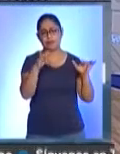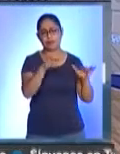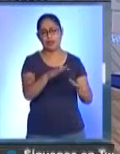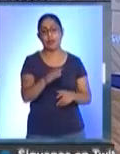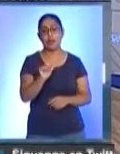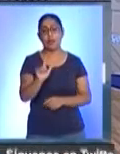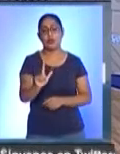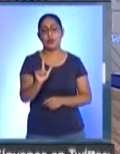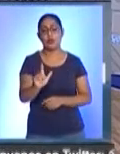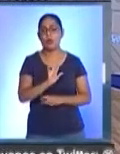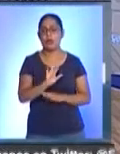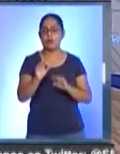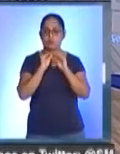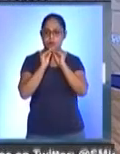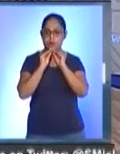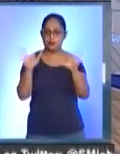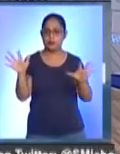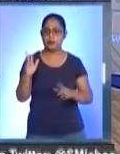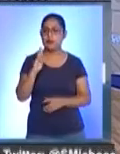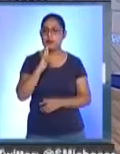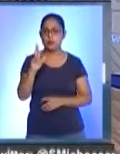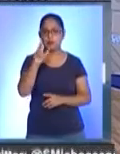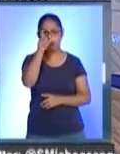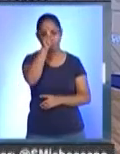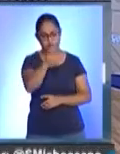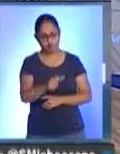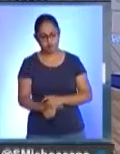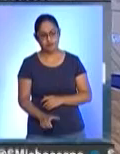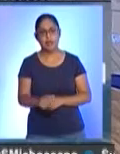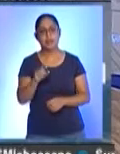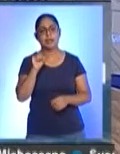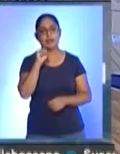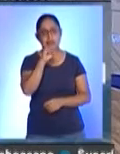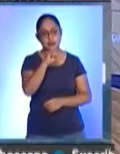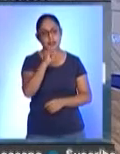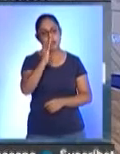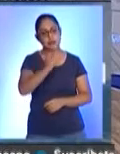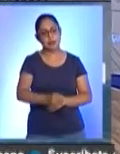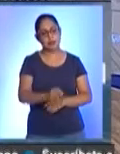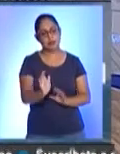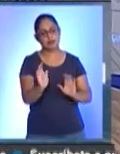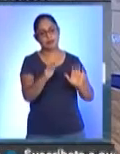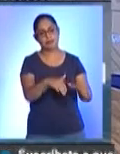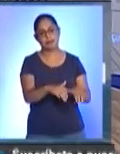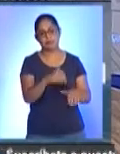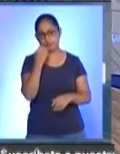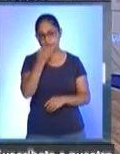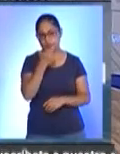lunes se dieron a conocer los resultados de quienes fueron admitidos para el nuevo ciclo escolar.